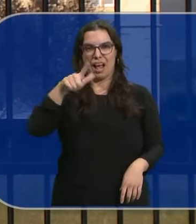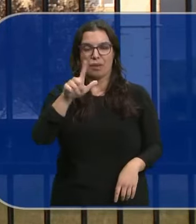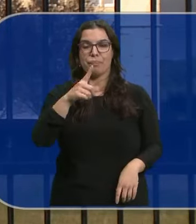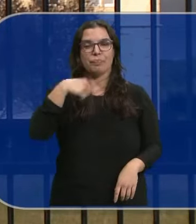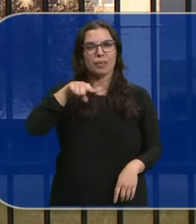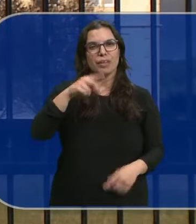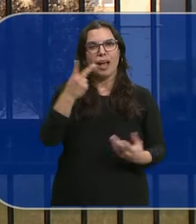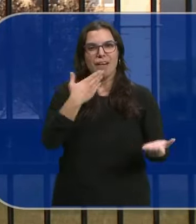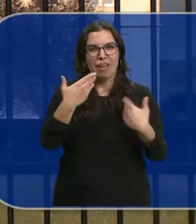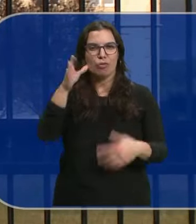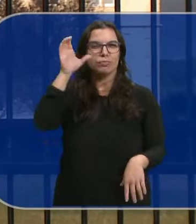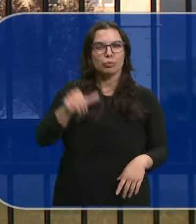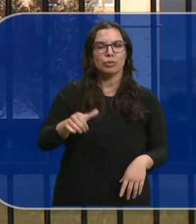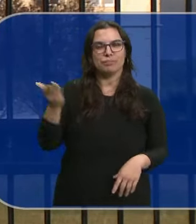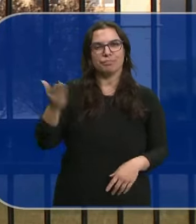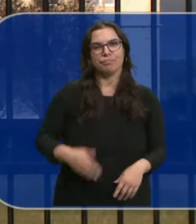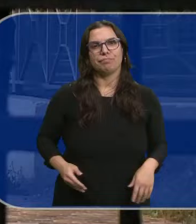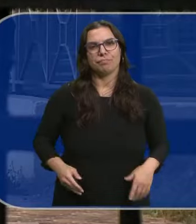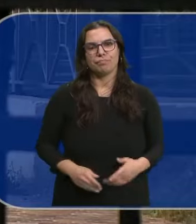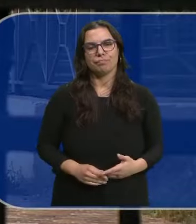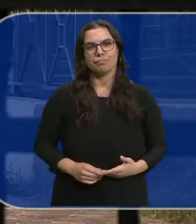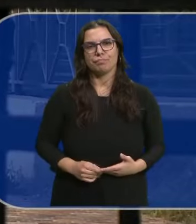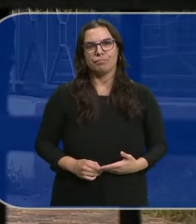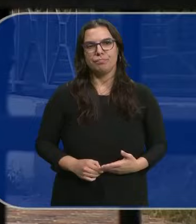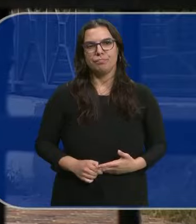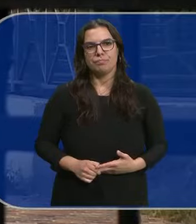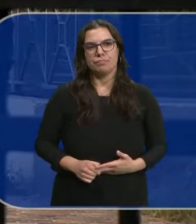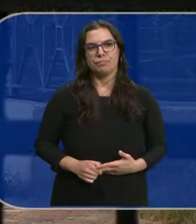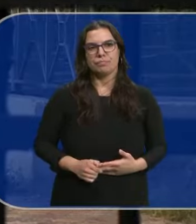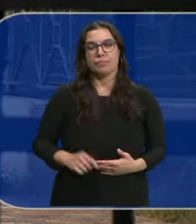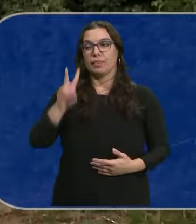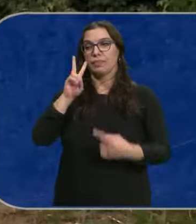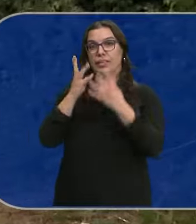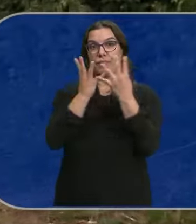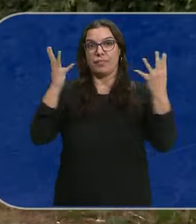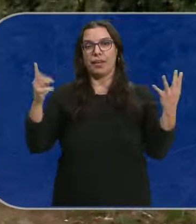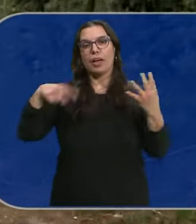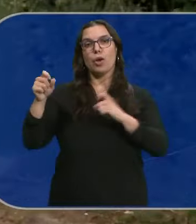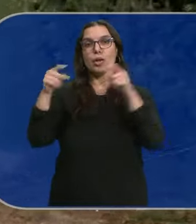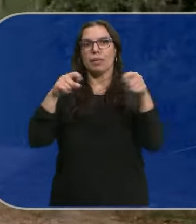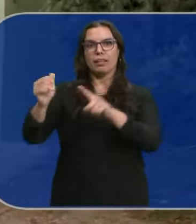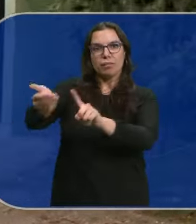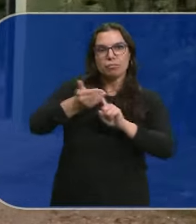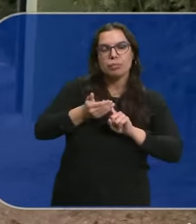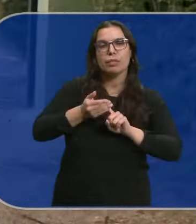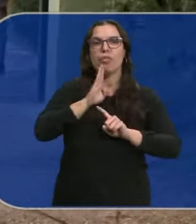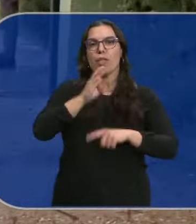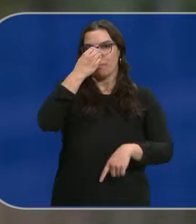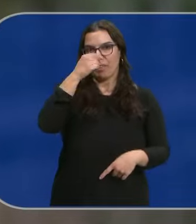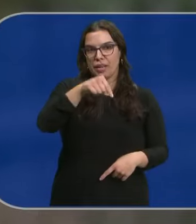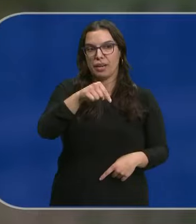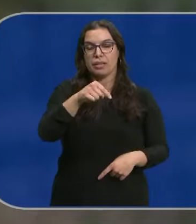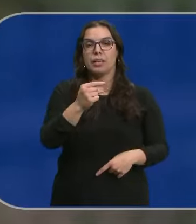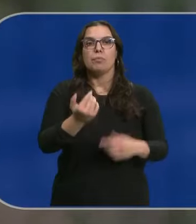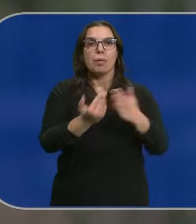es su testimonio, hemos hablado con ellos Escuchen Tras esta verja están los migrantes acogidos en Medina del Campo A media